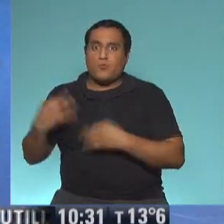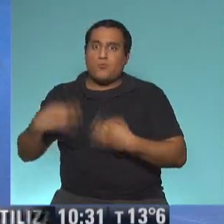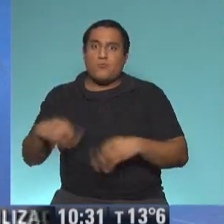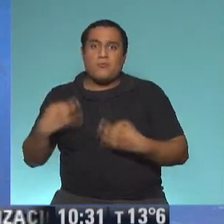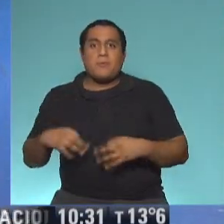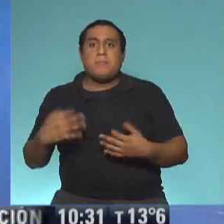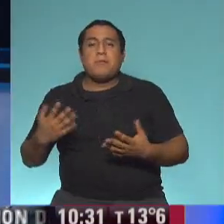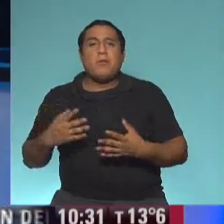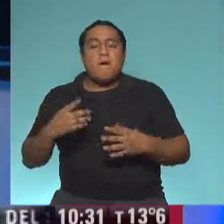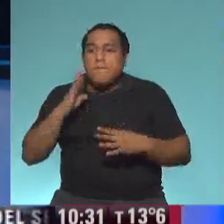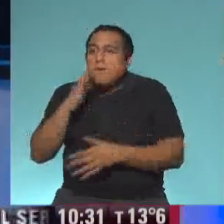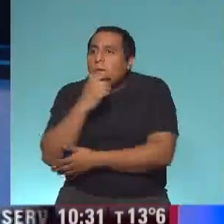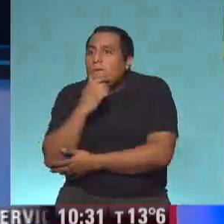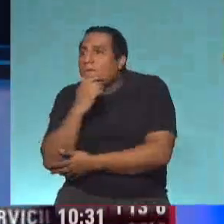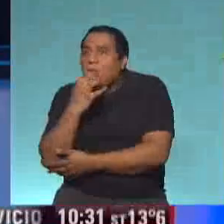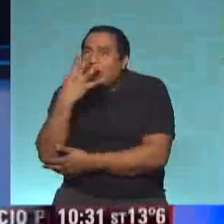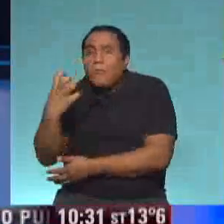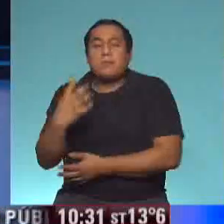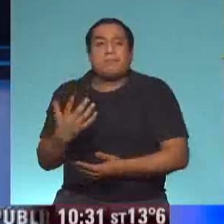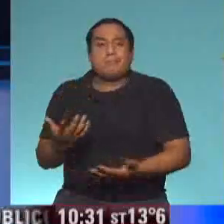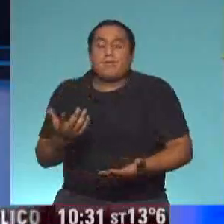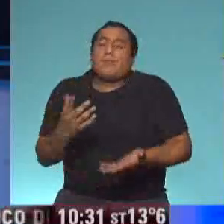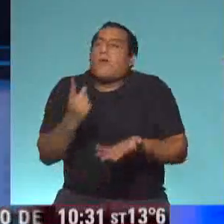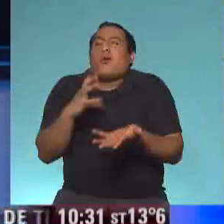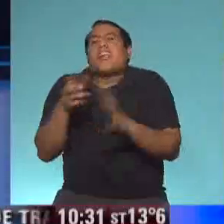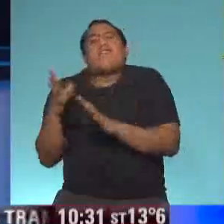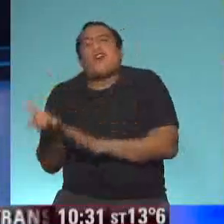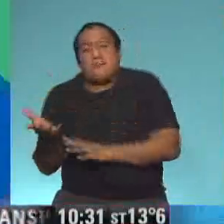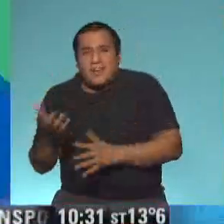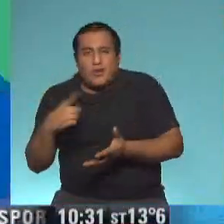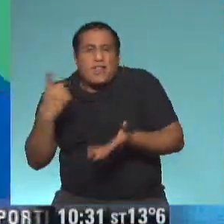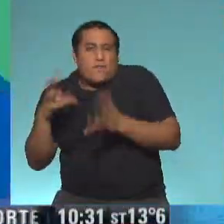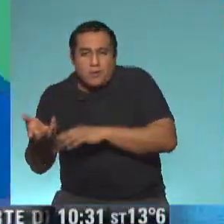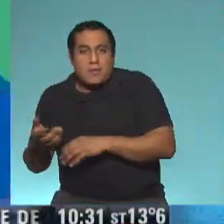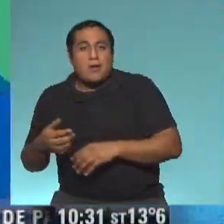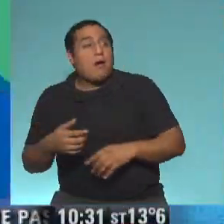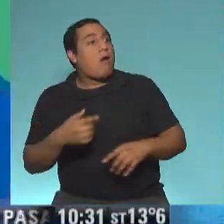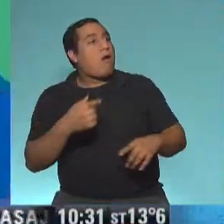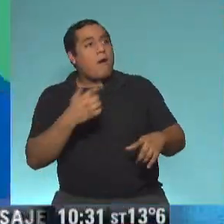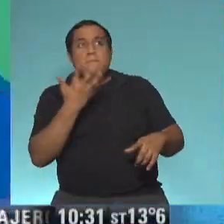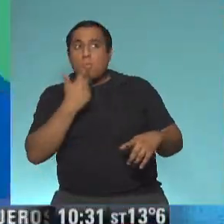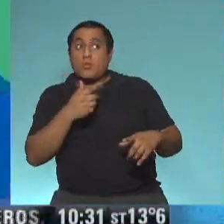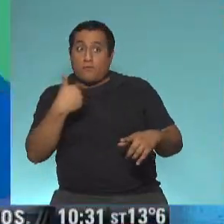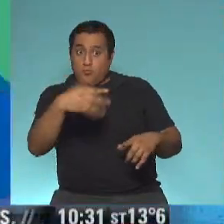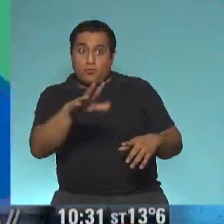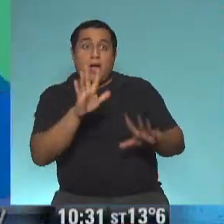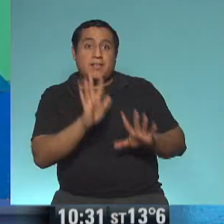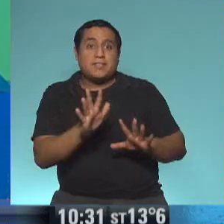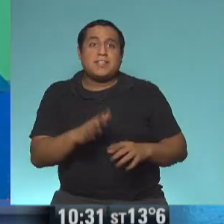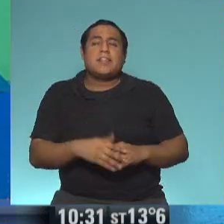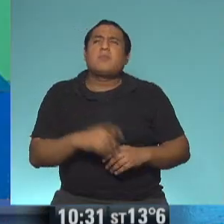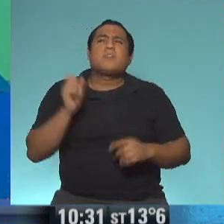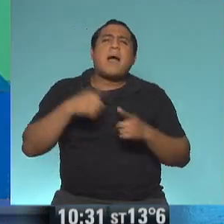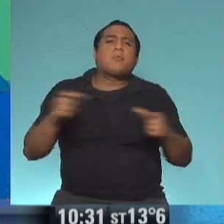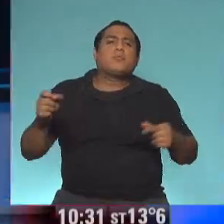poder también concentrar la atención y escuchar de otra manera los cuentos. Y esta es una idea que a me gustaría hacerlo un día, que hagamos este formato. ¿Qué se llama en